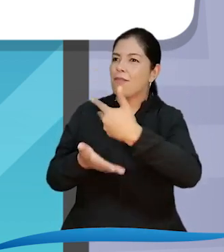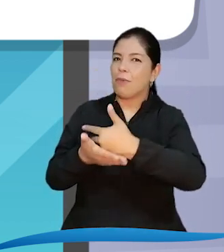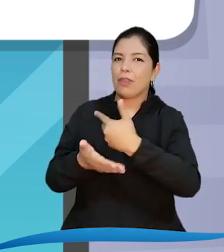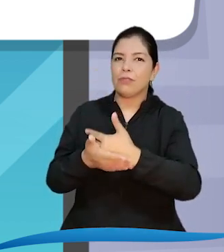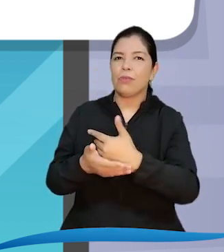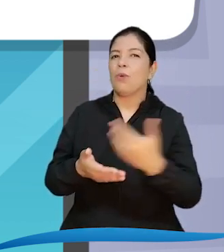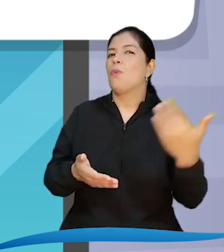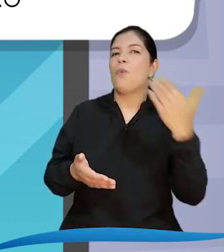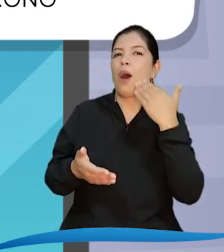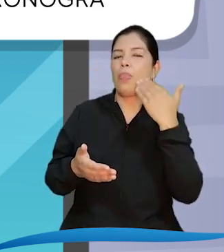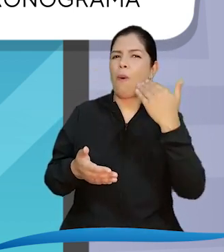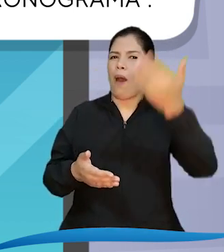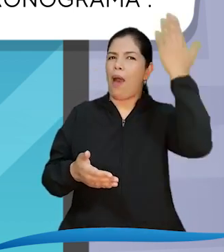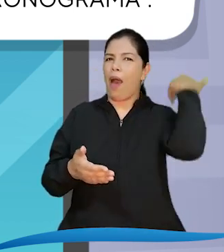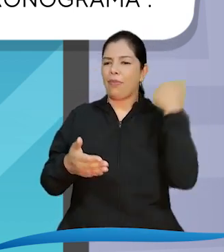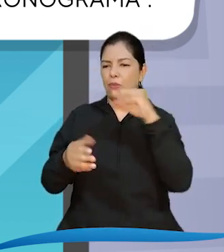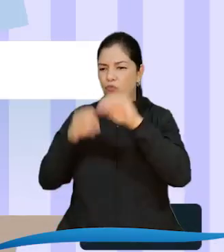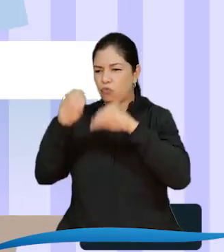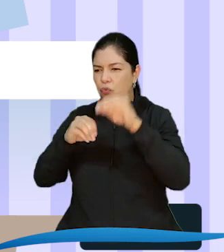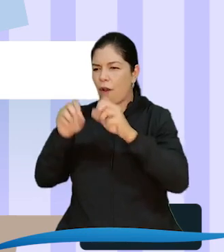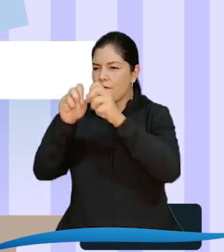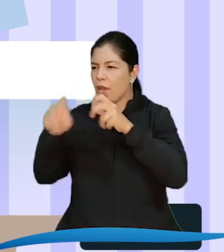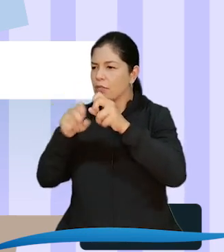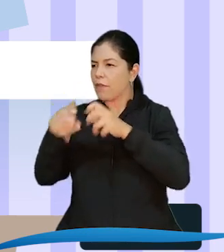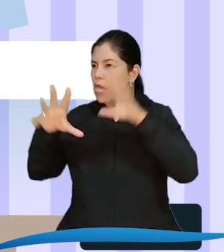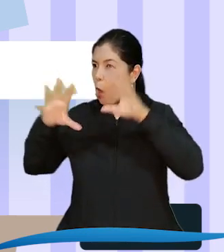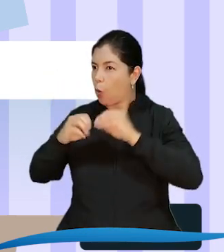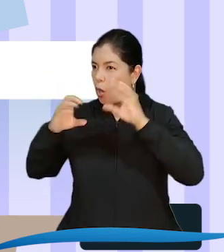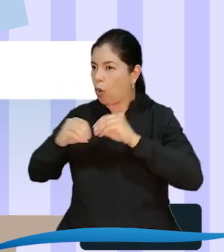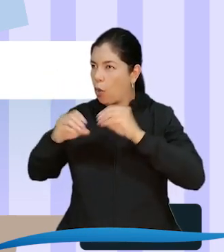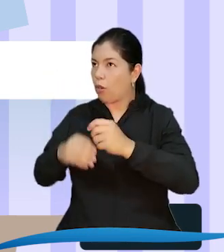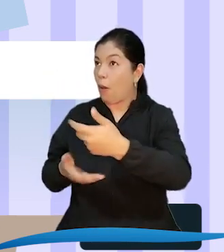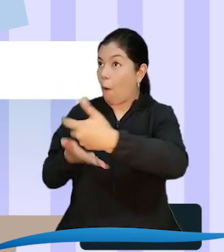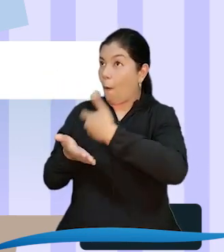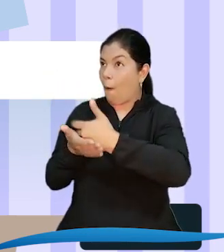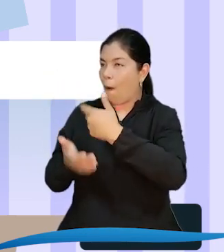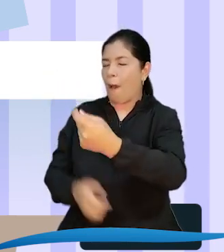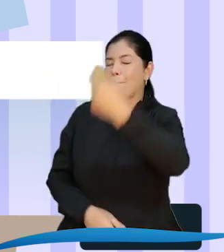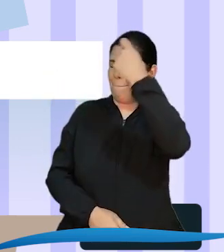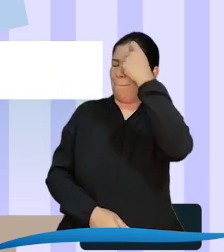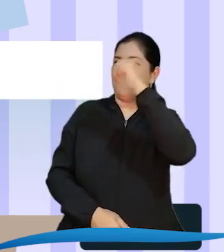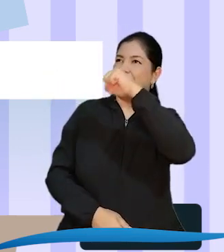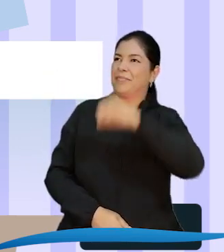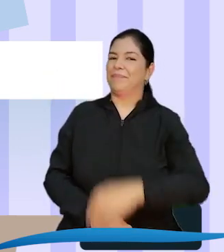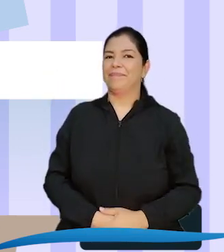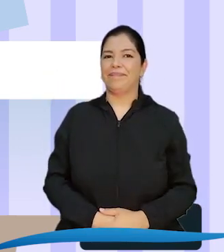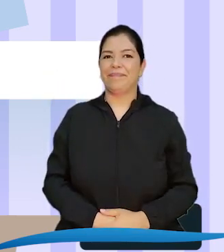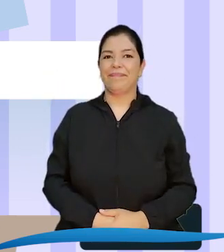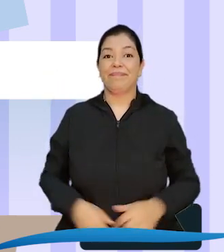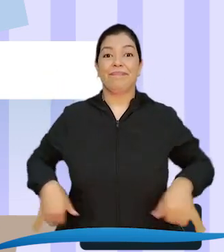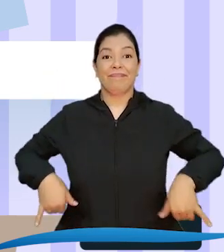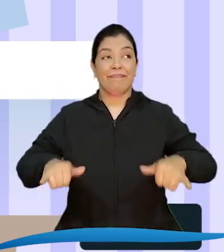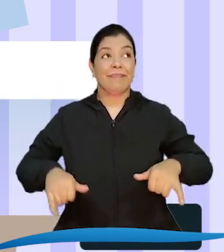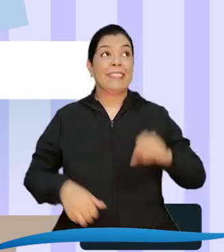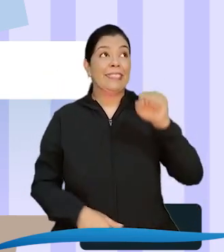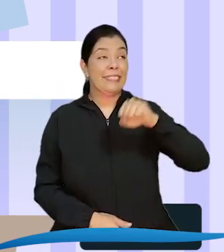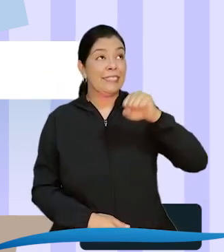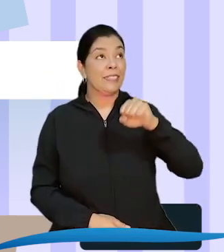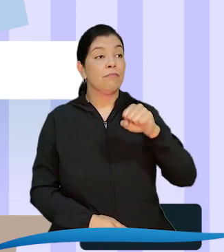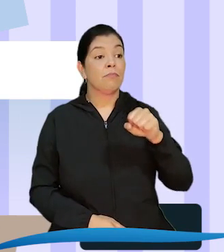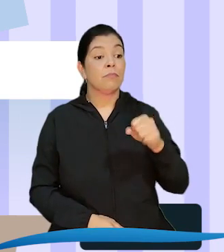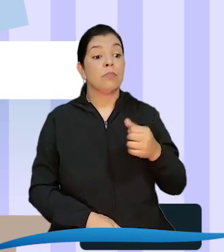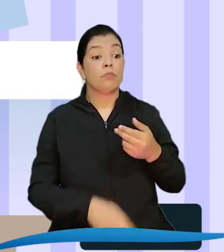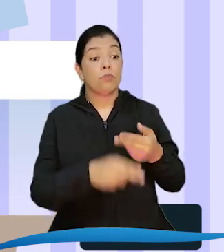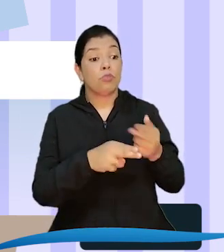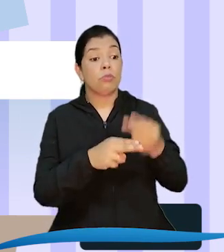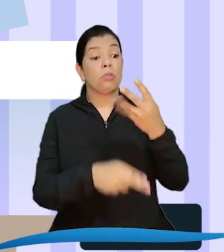cuando diseñamos el cronograma Sí, además recordemos que ya las elecciones empiezan el 14 de